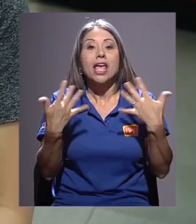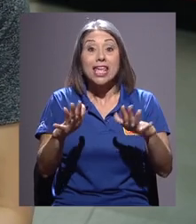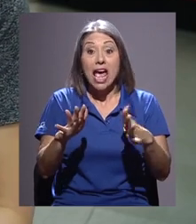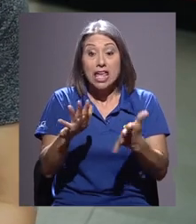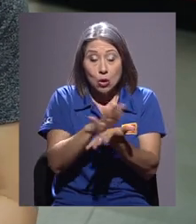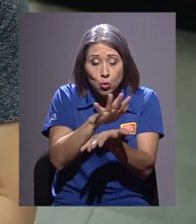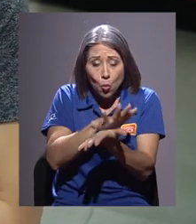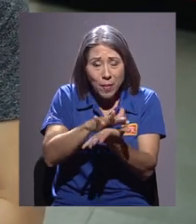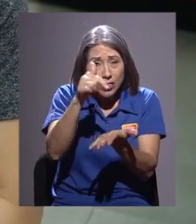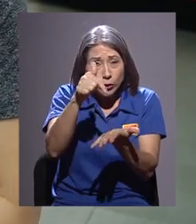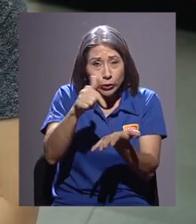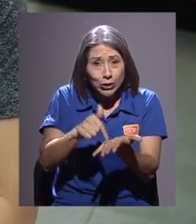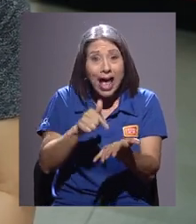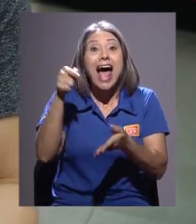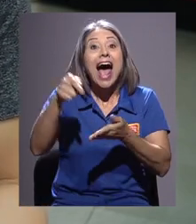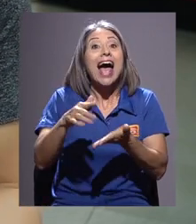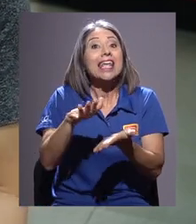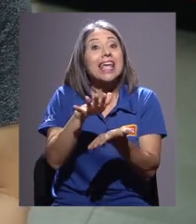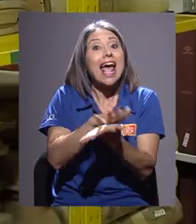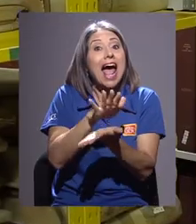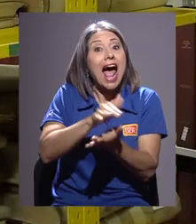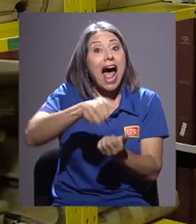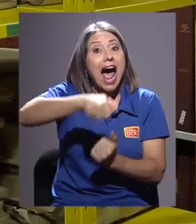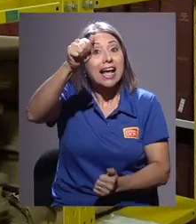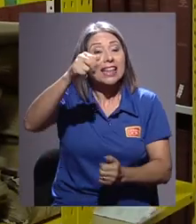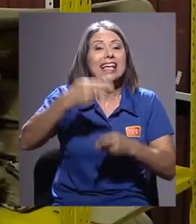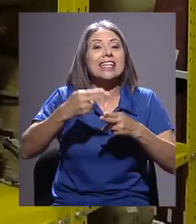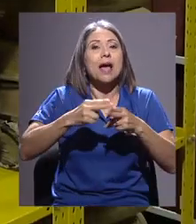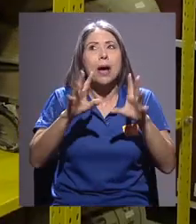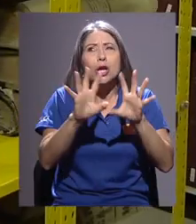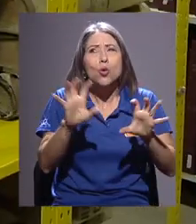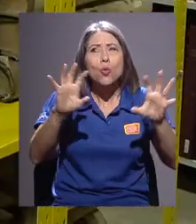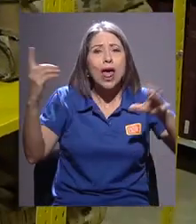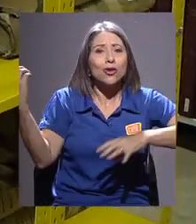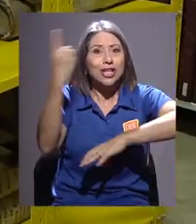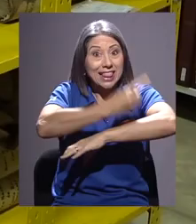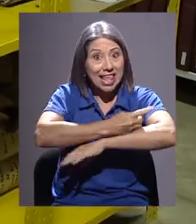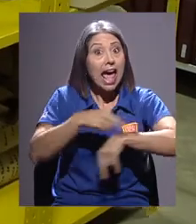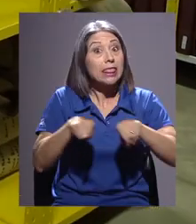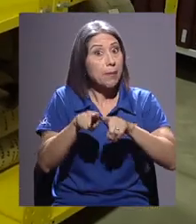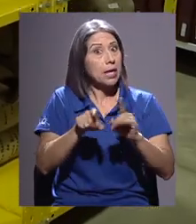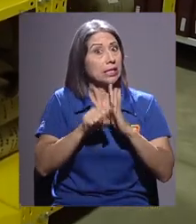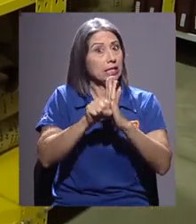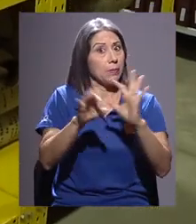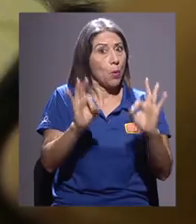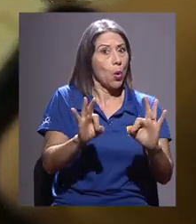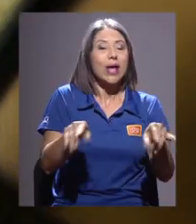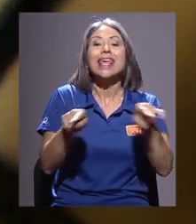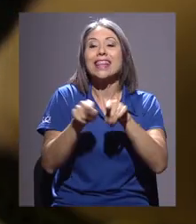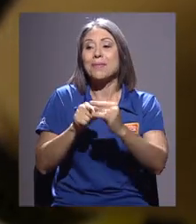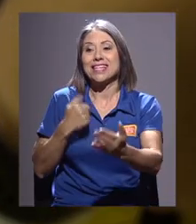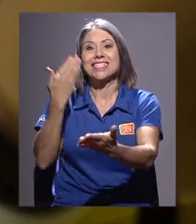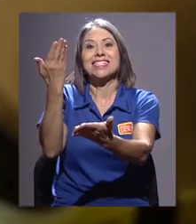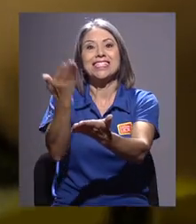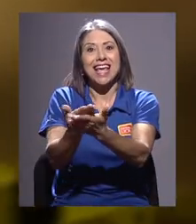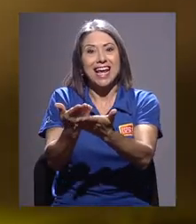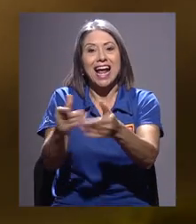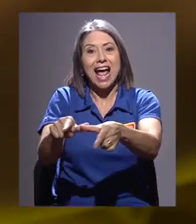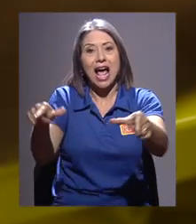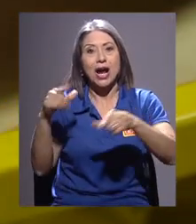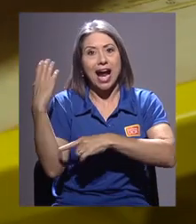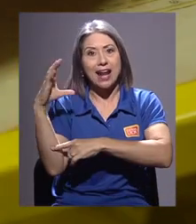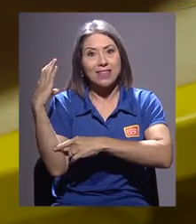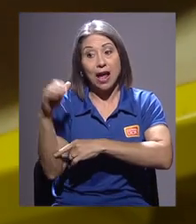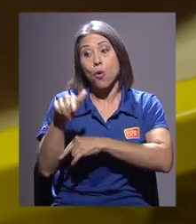de documentos. En eso viene el Acta de los Nublados del Día, que es un documento también muy emblemático de la época, y llegan al Ayuntamiento de Cartago. En el Ayuntamiento de